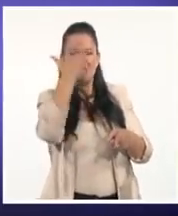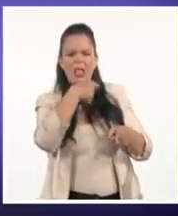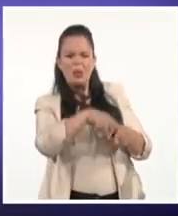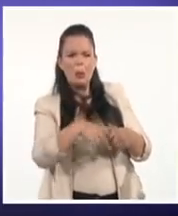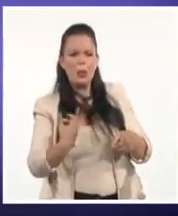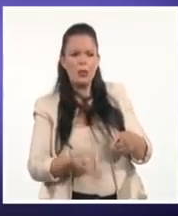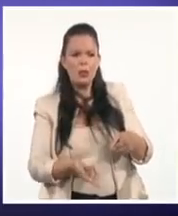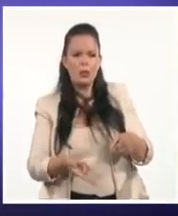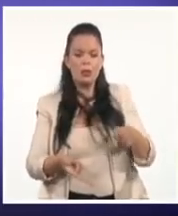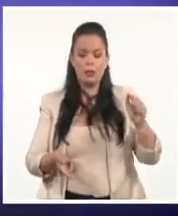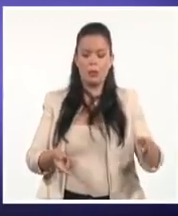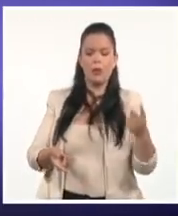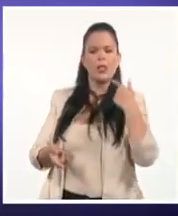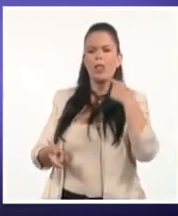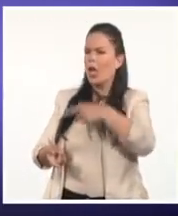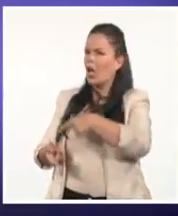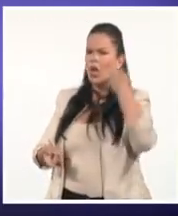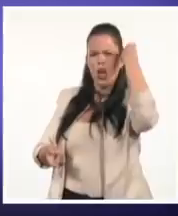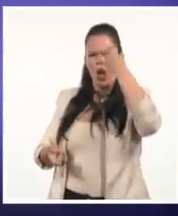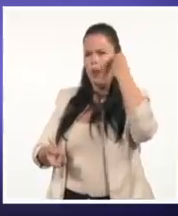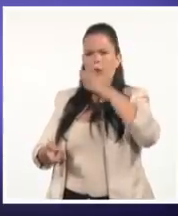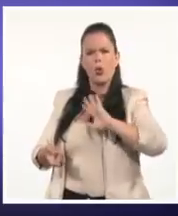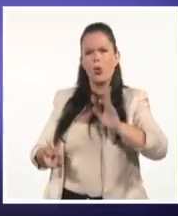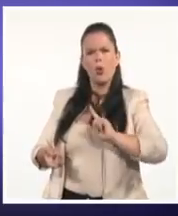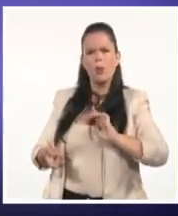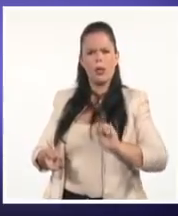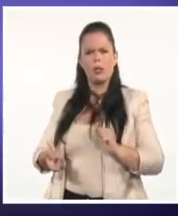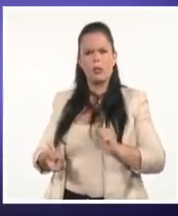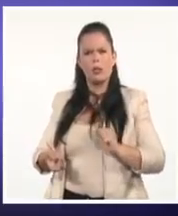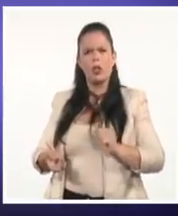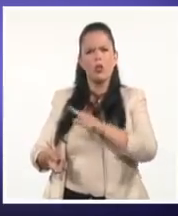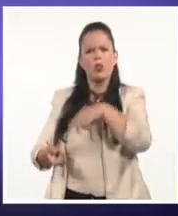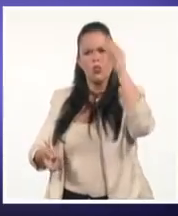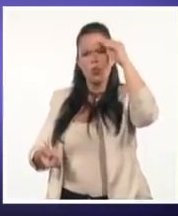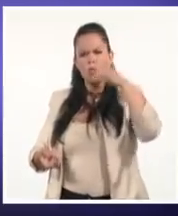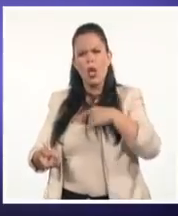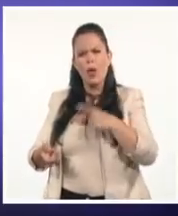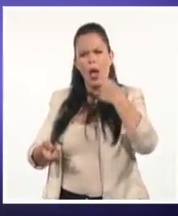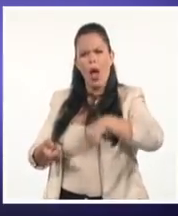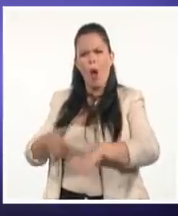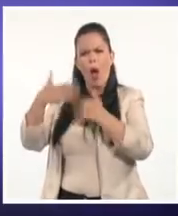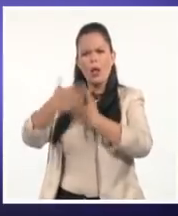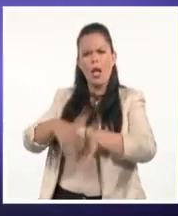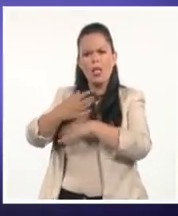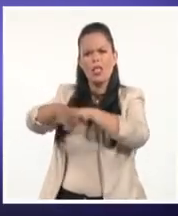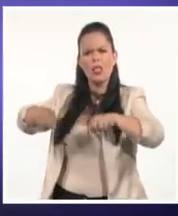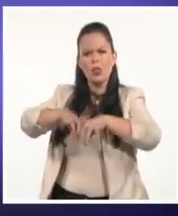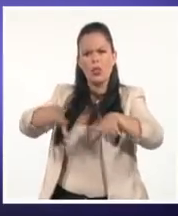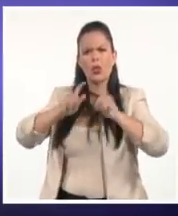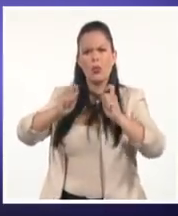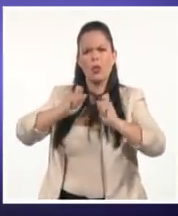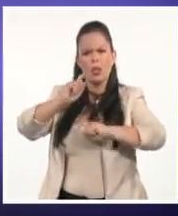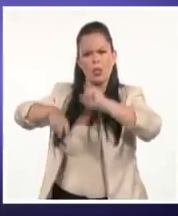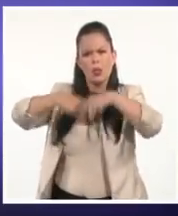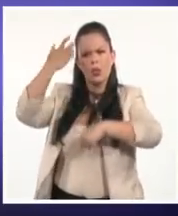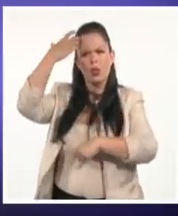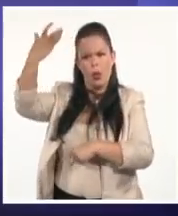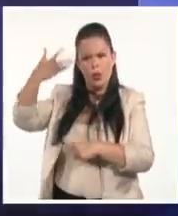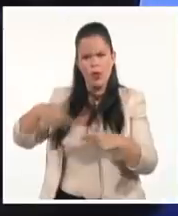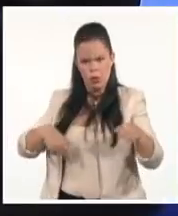Fácil, ¿sabes que hay protestas para tumbar la dictadura? No, sí, responde la persona. Y vamos a avanzar en el mensaje.